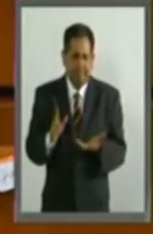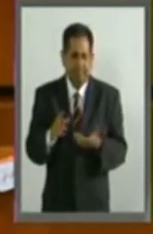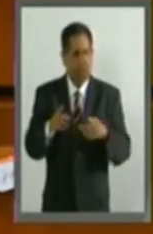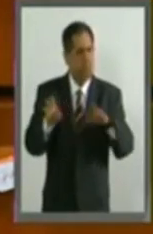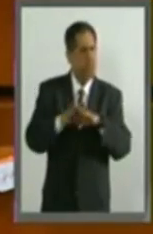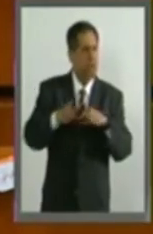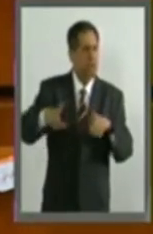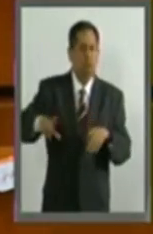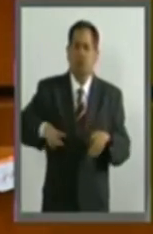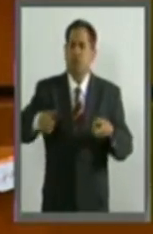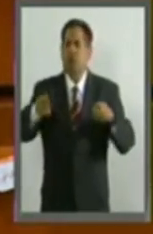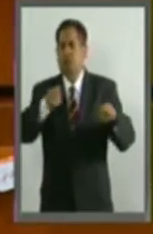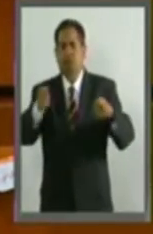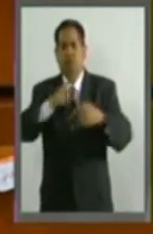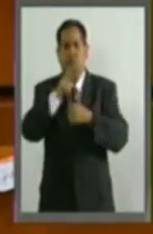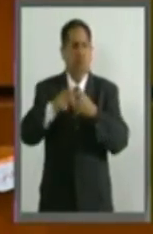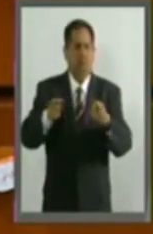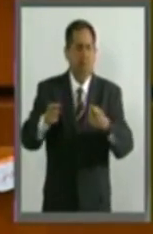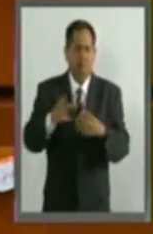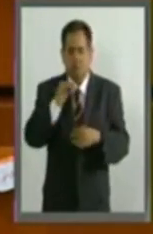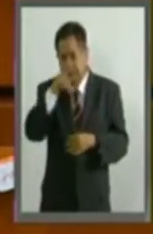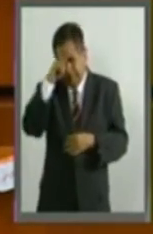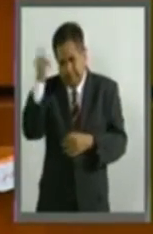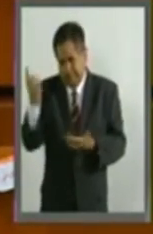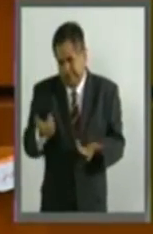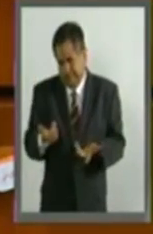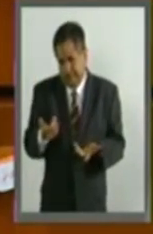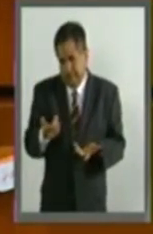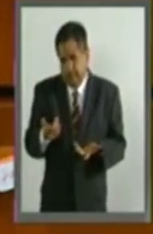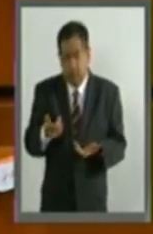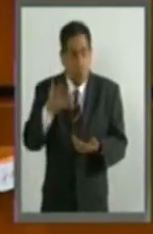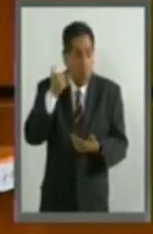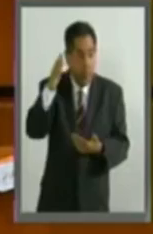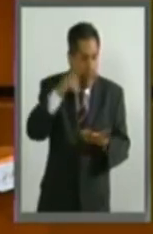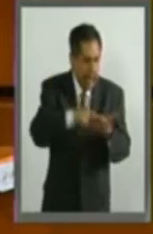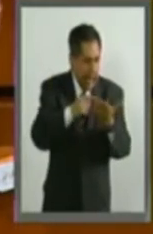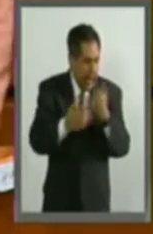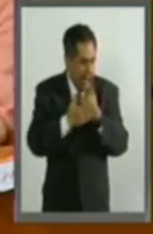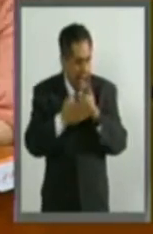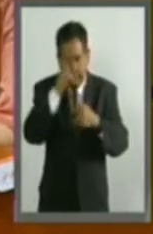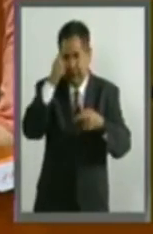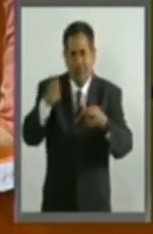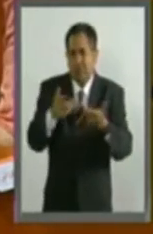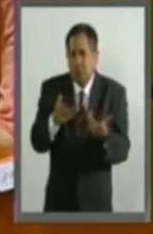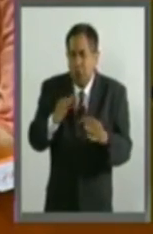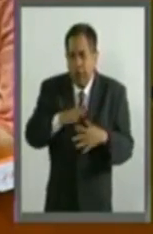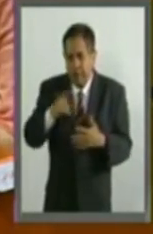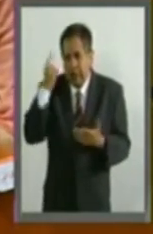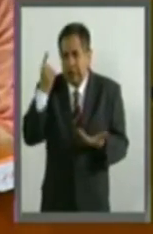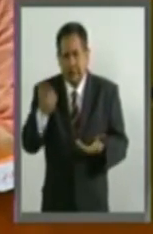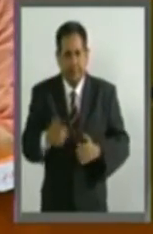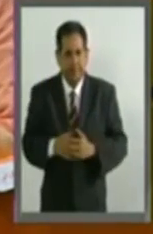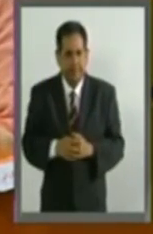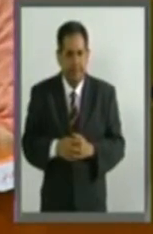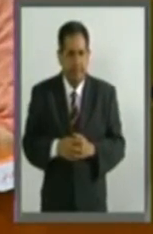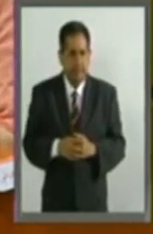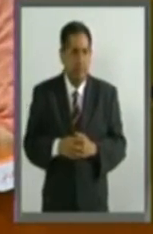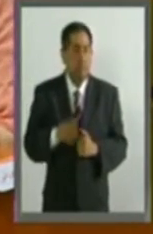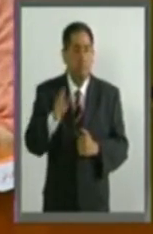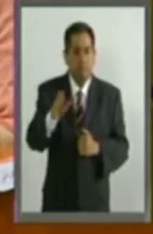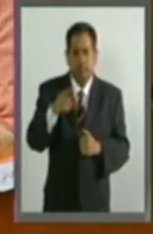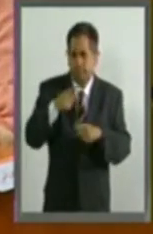gobernar un país. Si las hubiera, estaríamos en condiciones distintas. Aquí estamos